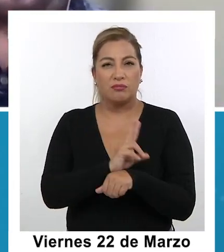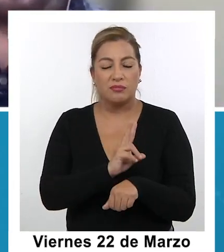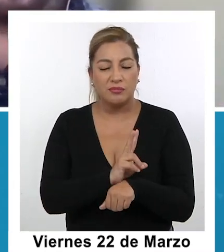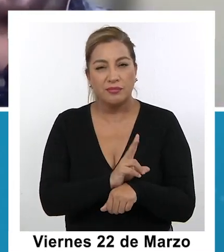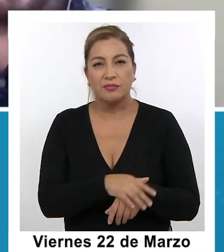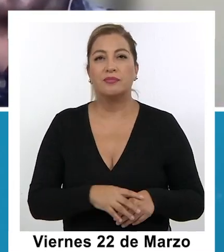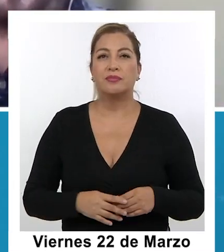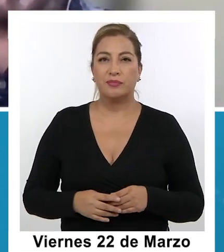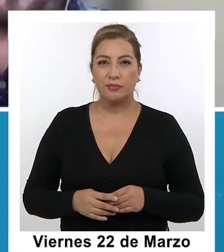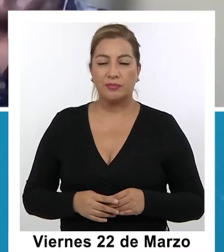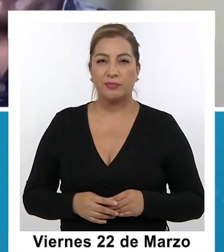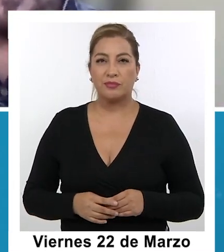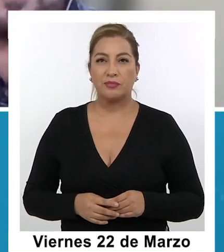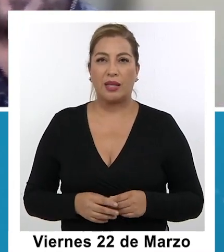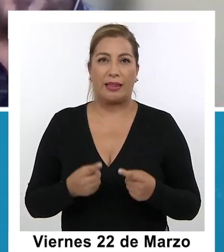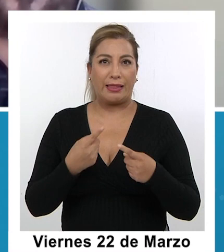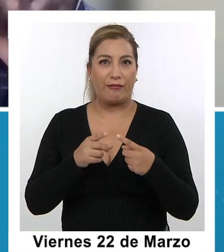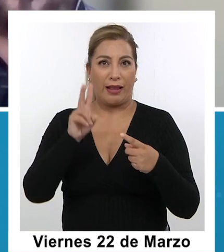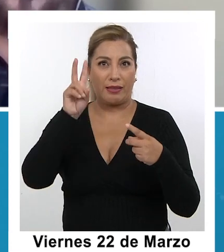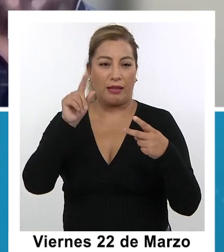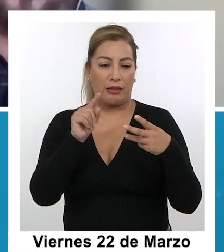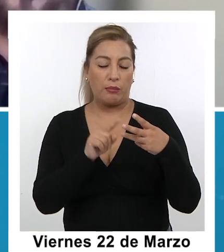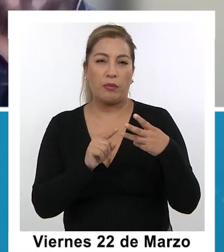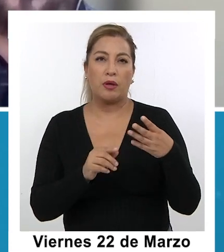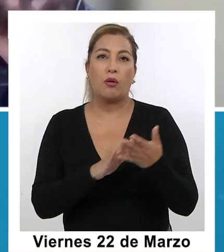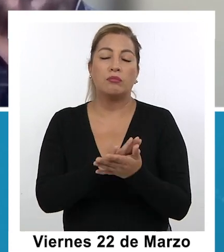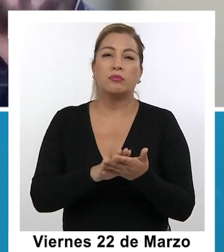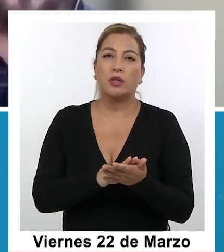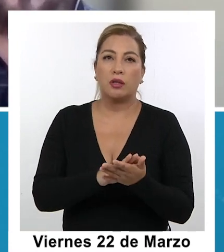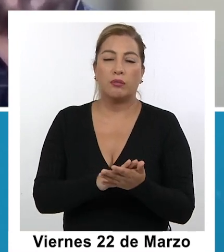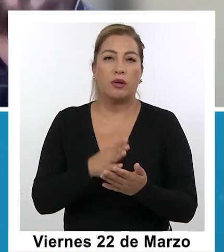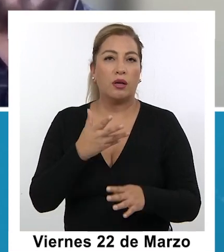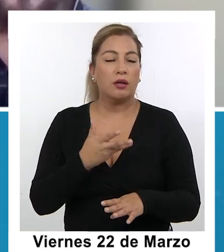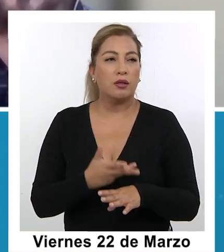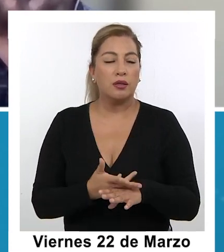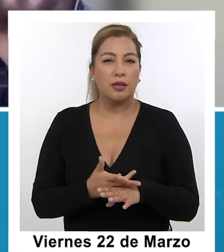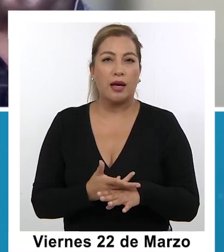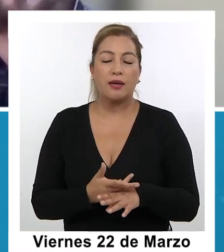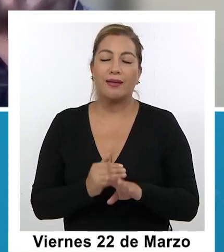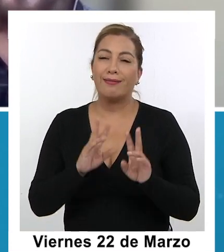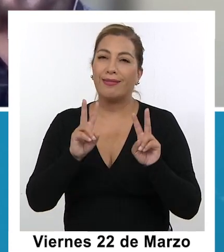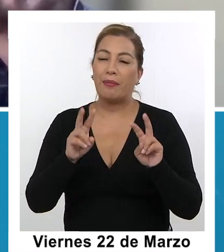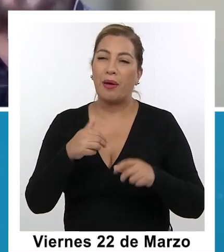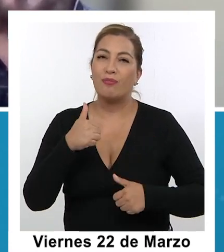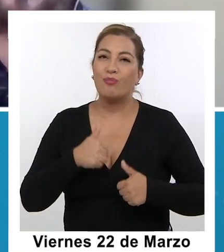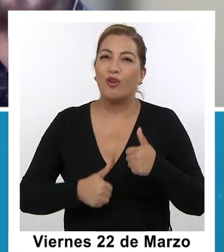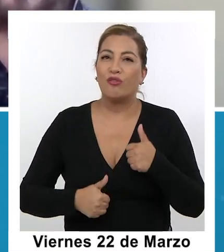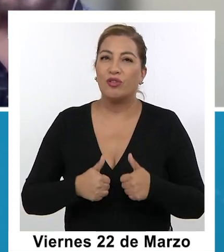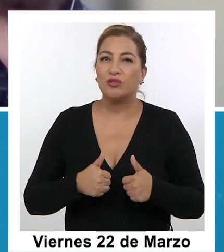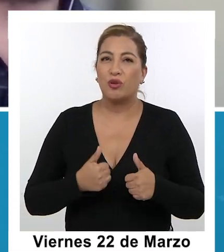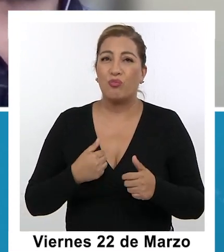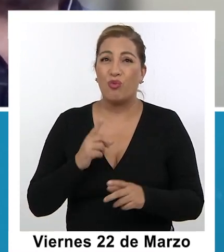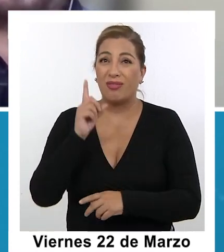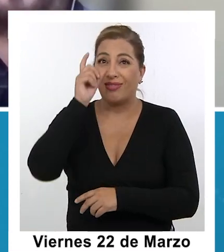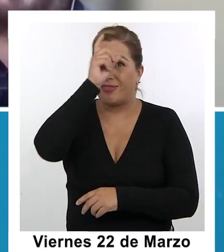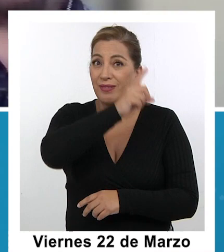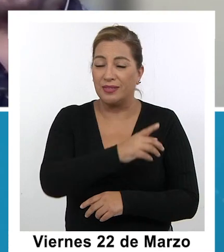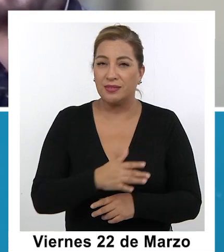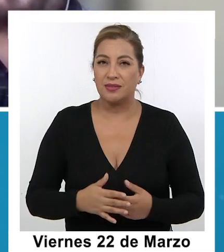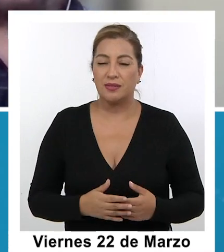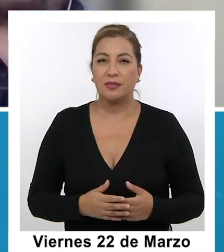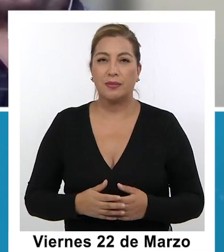creo que eh ocurren varios factores por un lado yo creo que hay factores mismos en la profesión que se han complejizado mucho. O sea